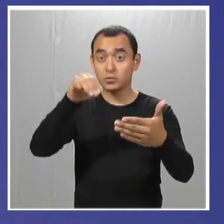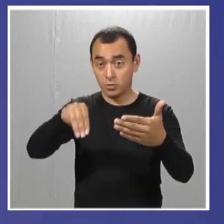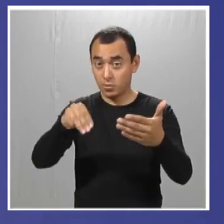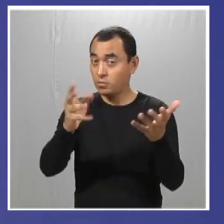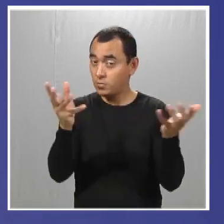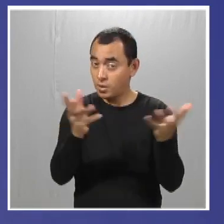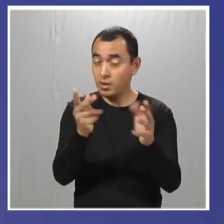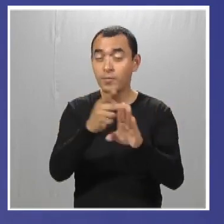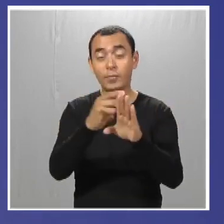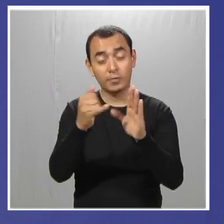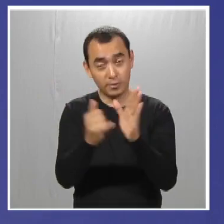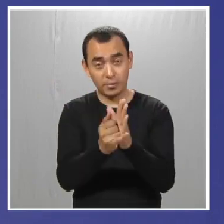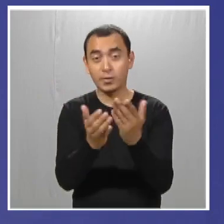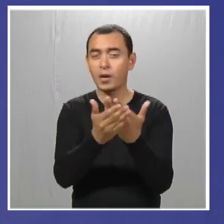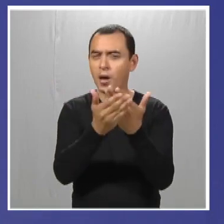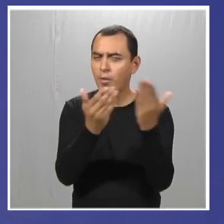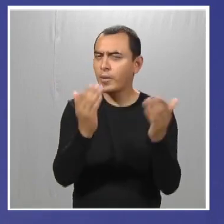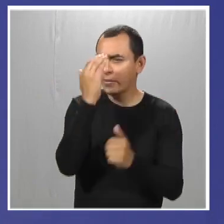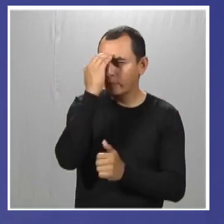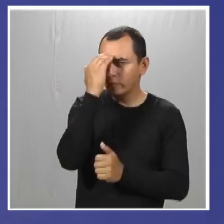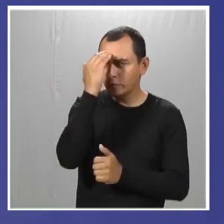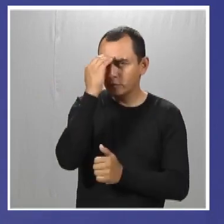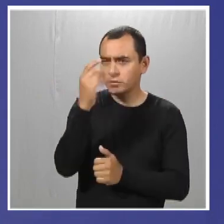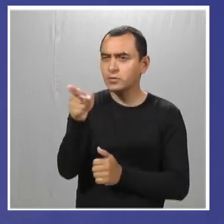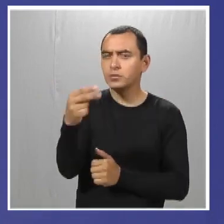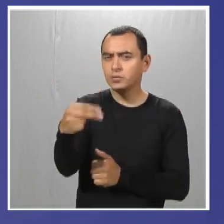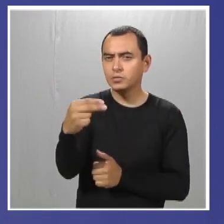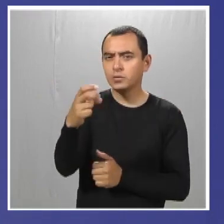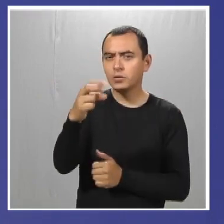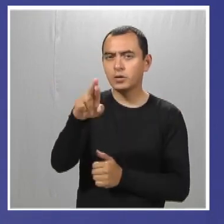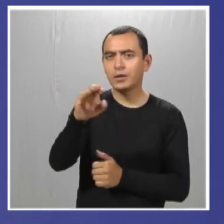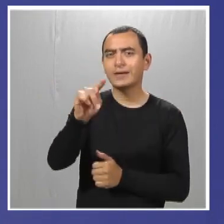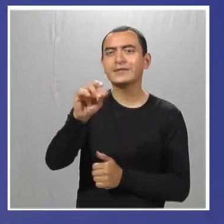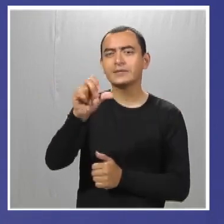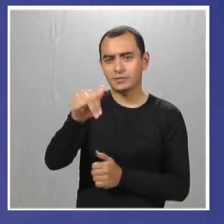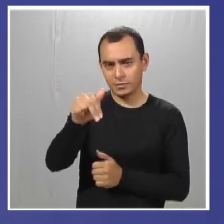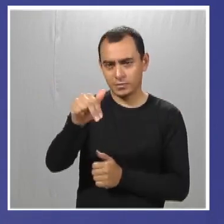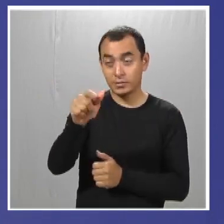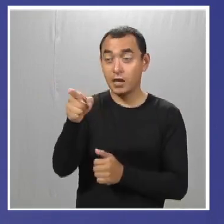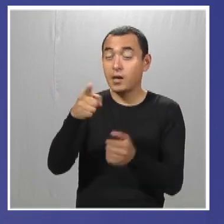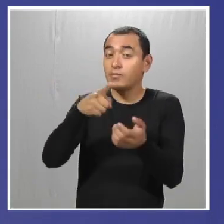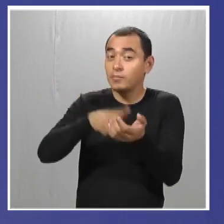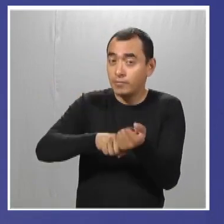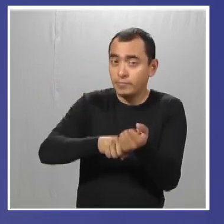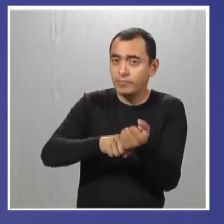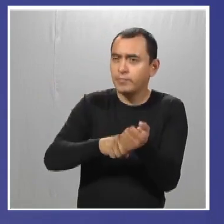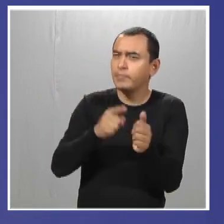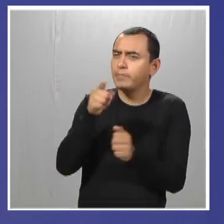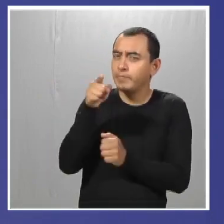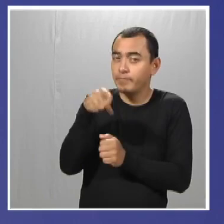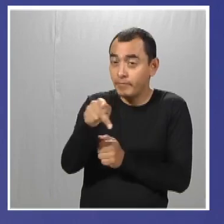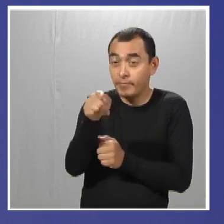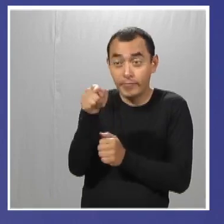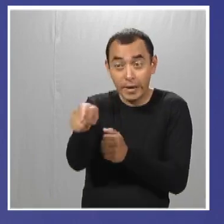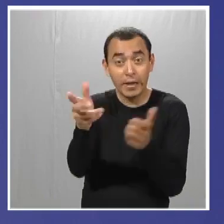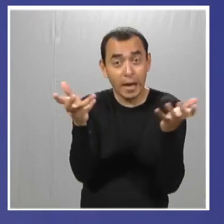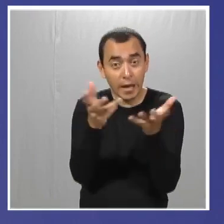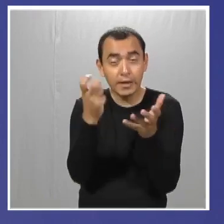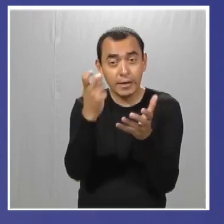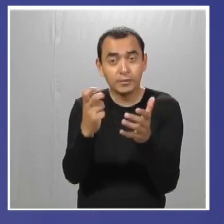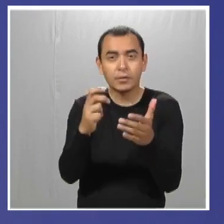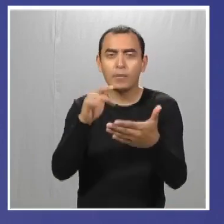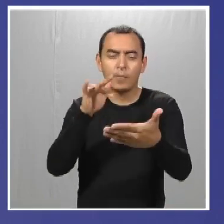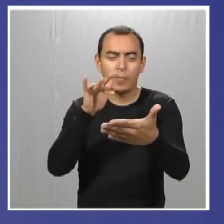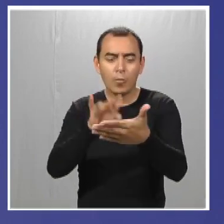también se hacen este tipo de proyectos en Best Buddies. Ahora vamos a conocer el caso de Cristian Martínez, que él está dentro de Best Buddies, pero él hace